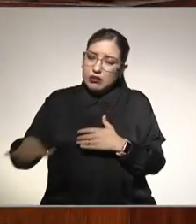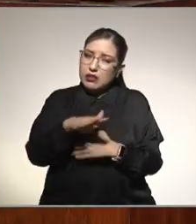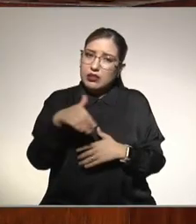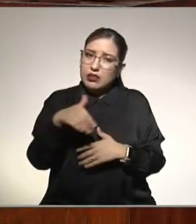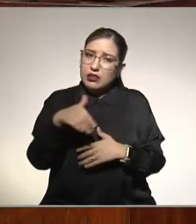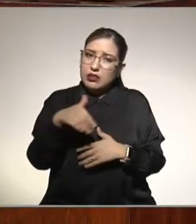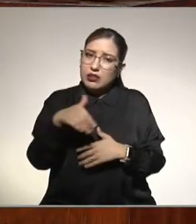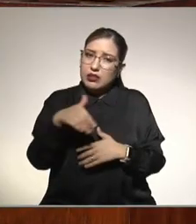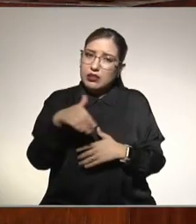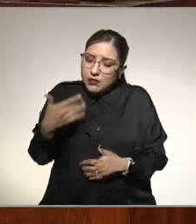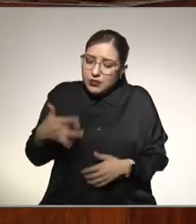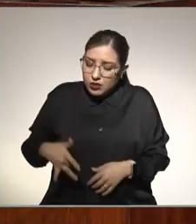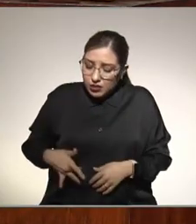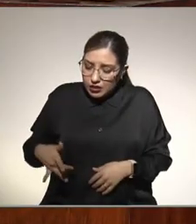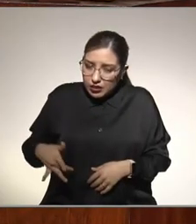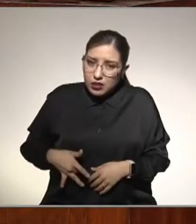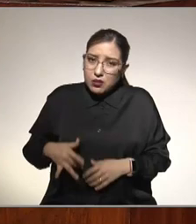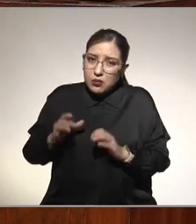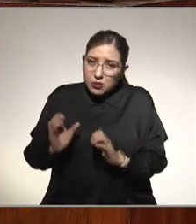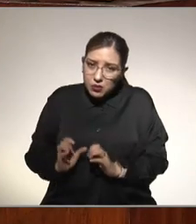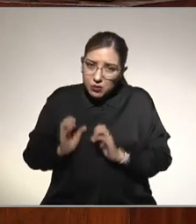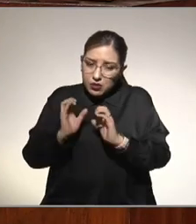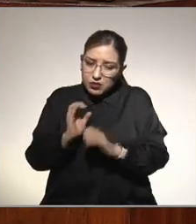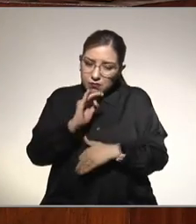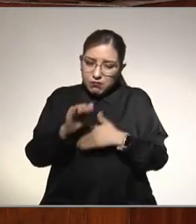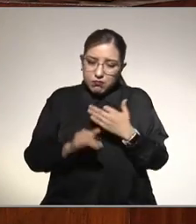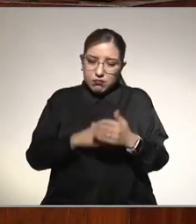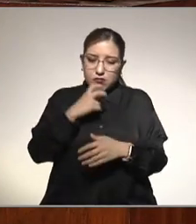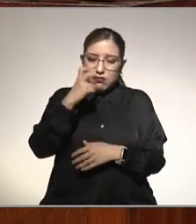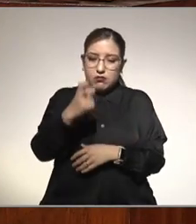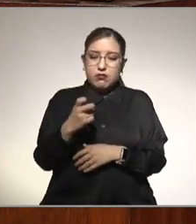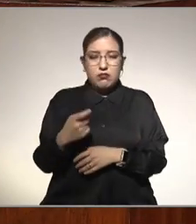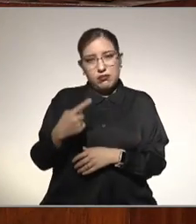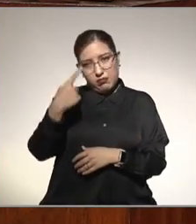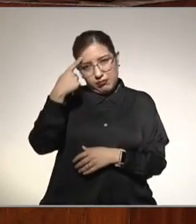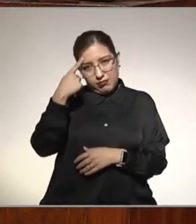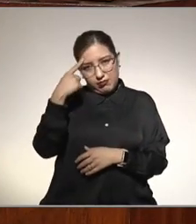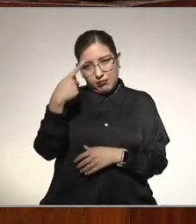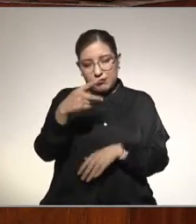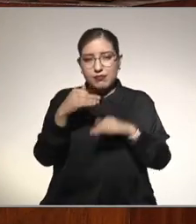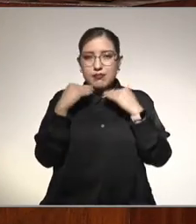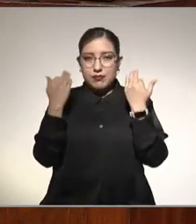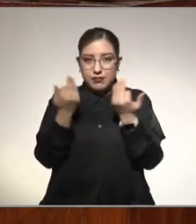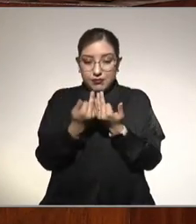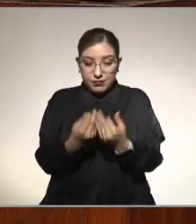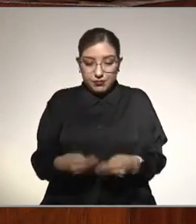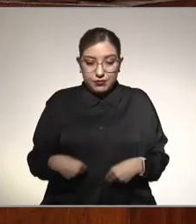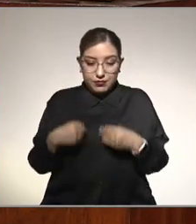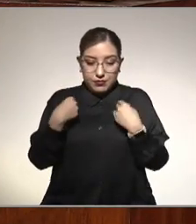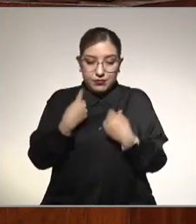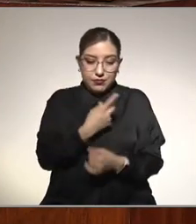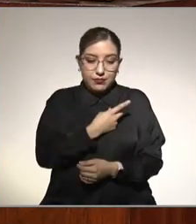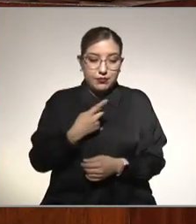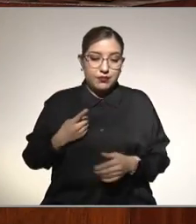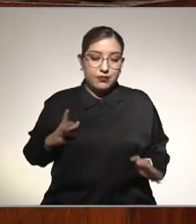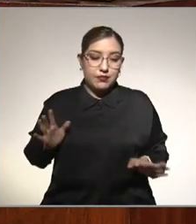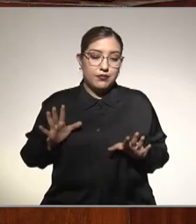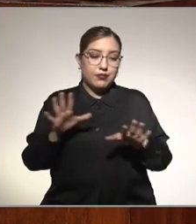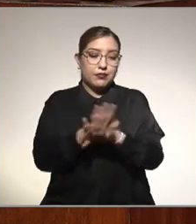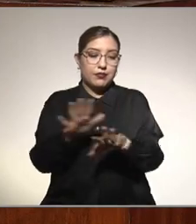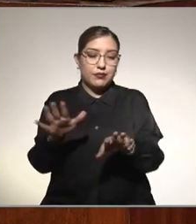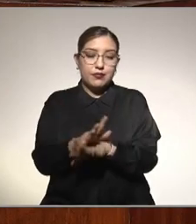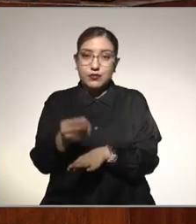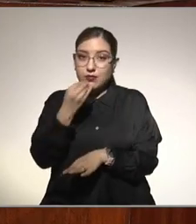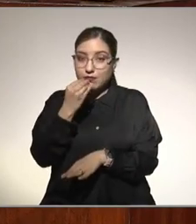cuidar a tu hígado hay que cambiar todos ese estilo de vida hay que cambiarlo hay que ser mejores hay que comer